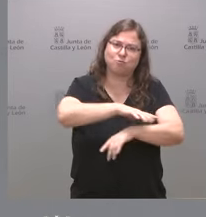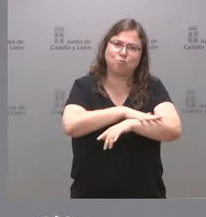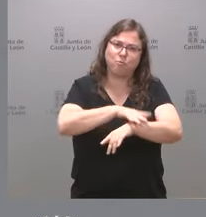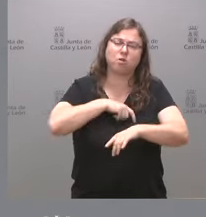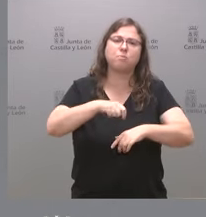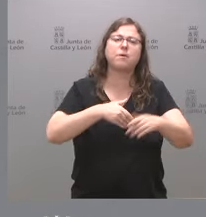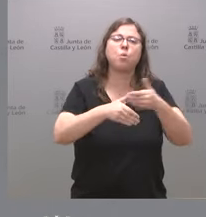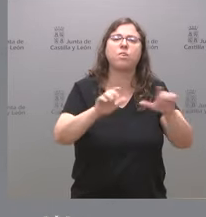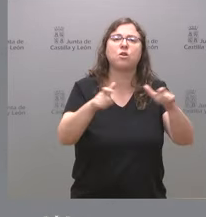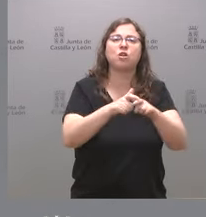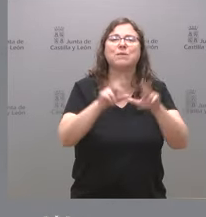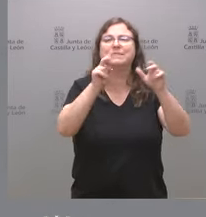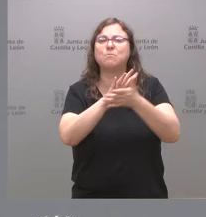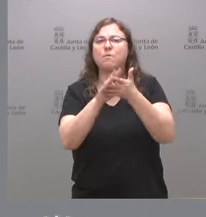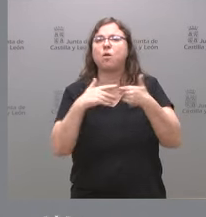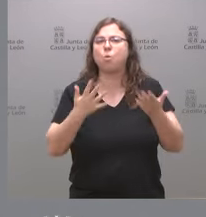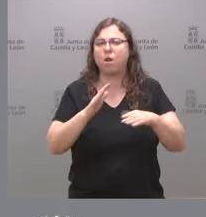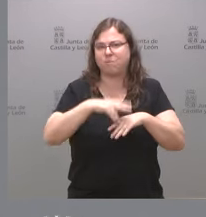a fijar comunes entre las comunidades. Gracias.